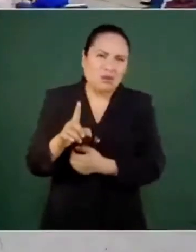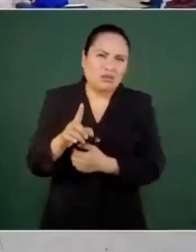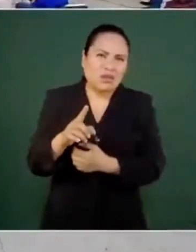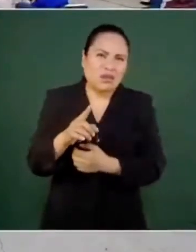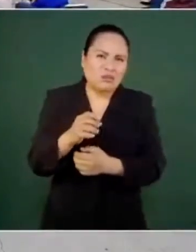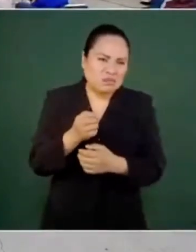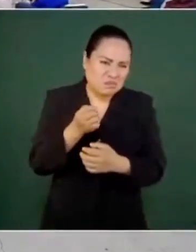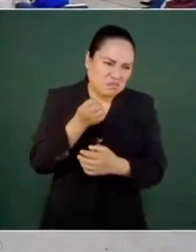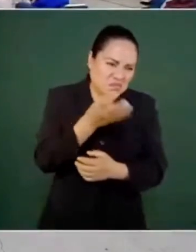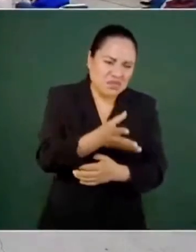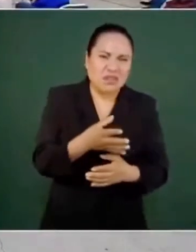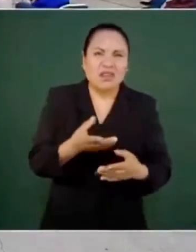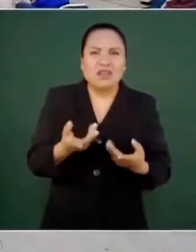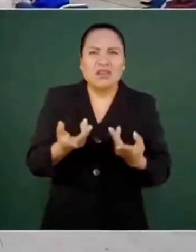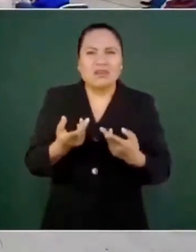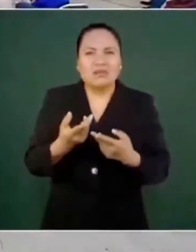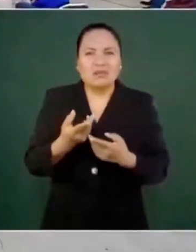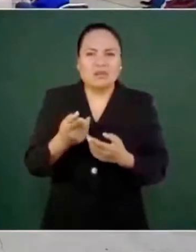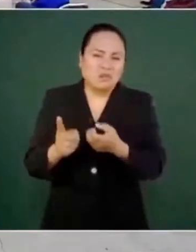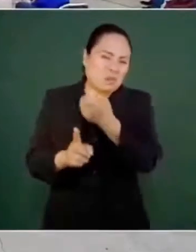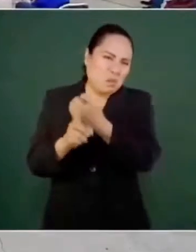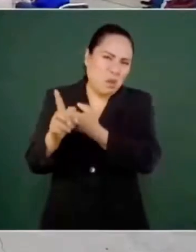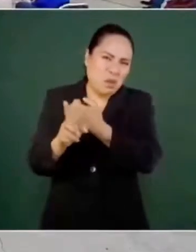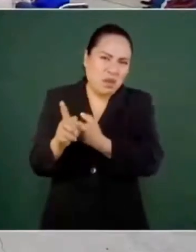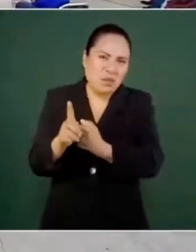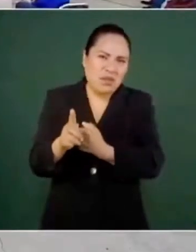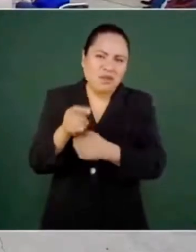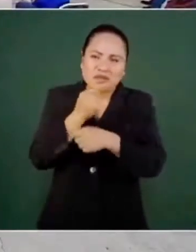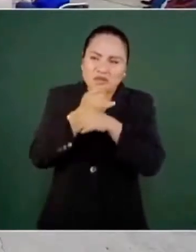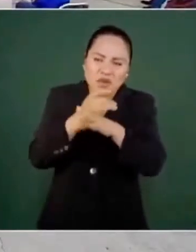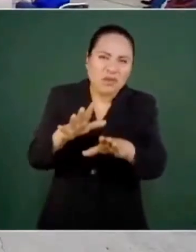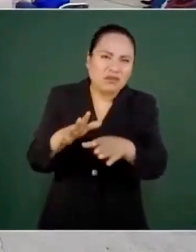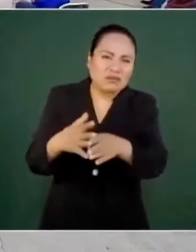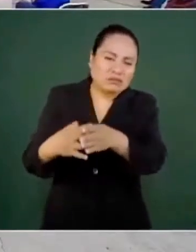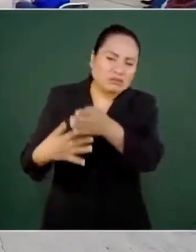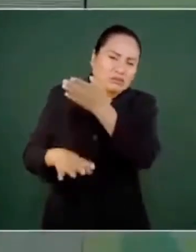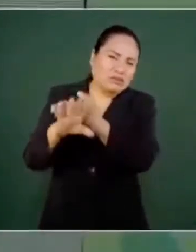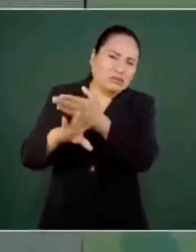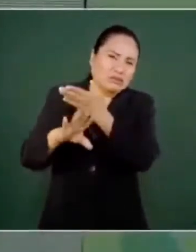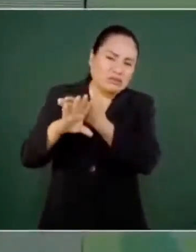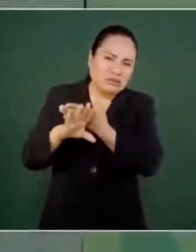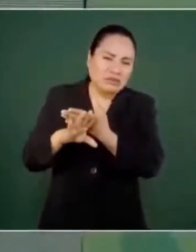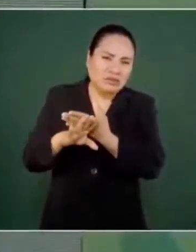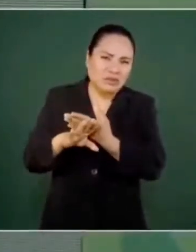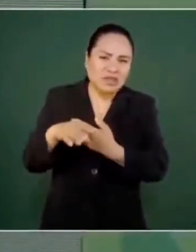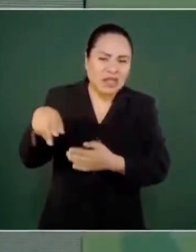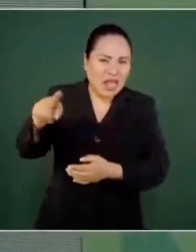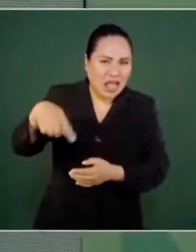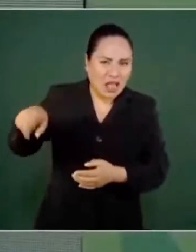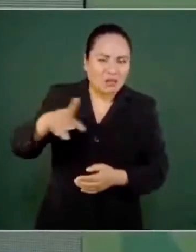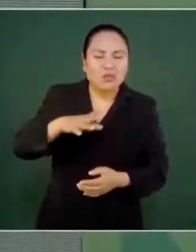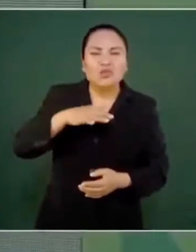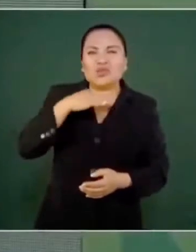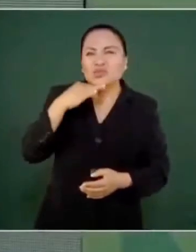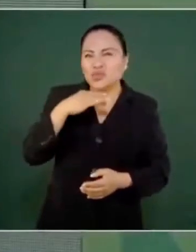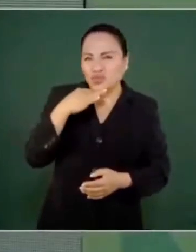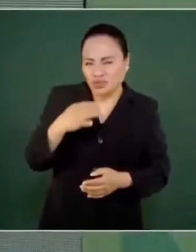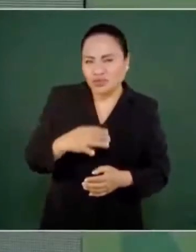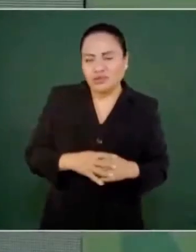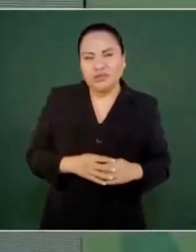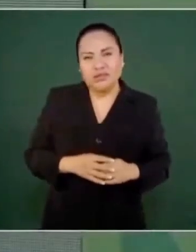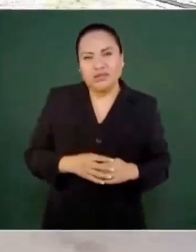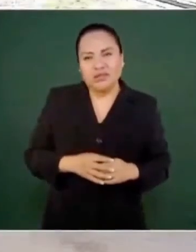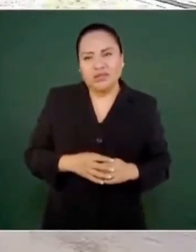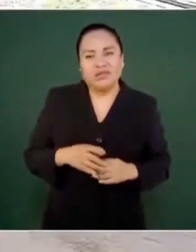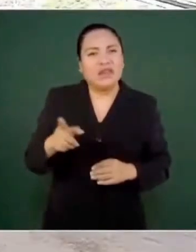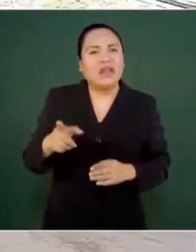quedaran en la teoría, sino llevan a la